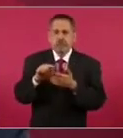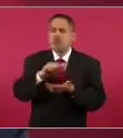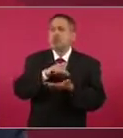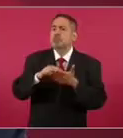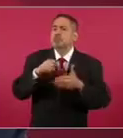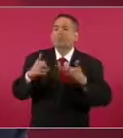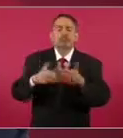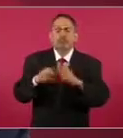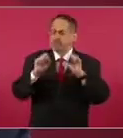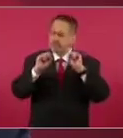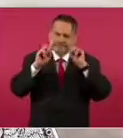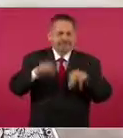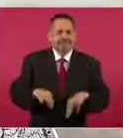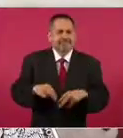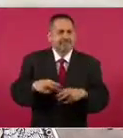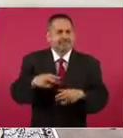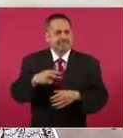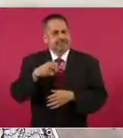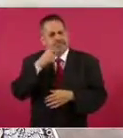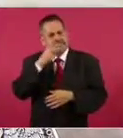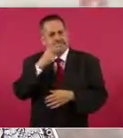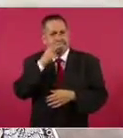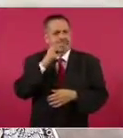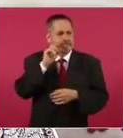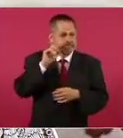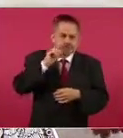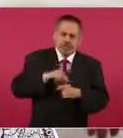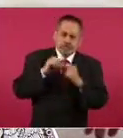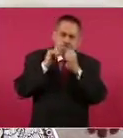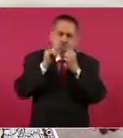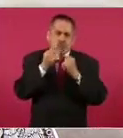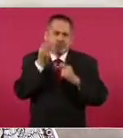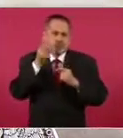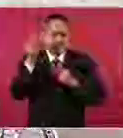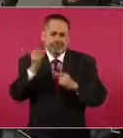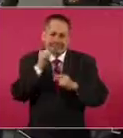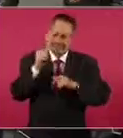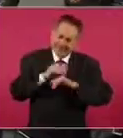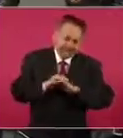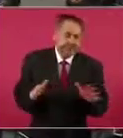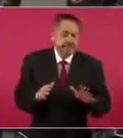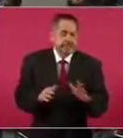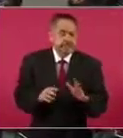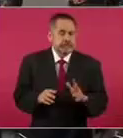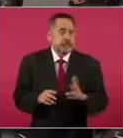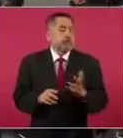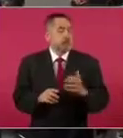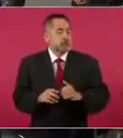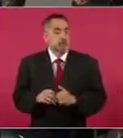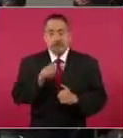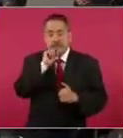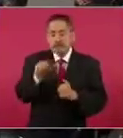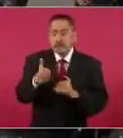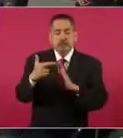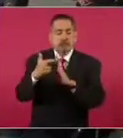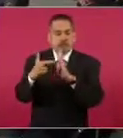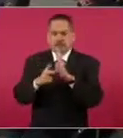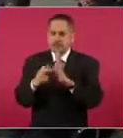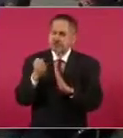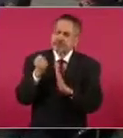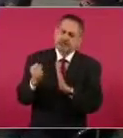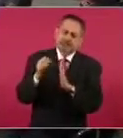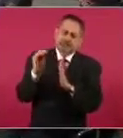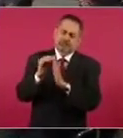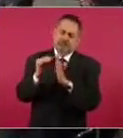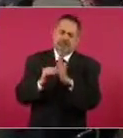sin esa exposición tóxica. Y por el otro lado, una regulación mucho más estricta,